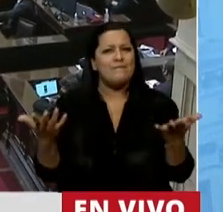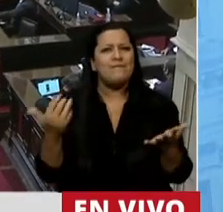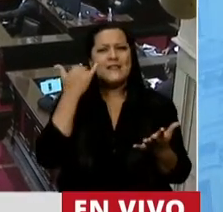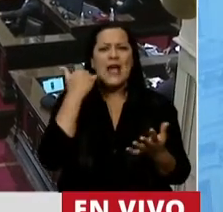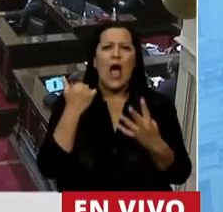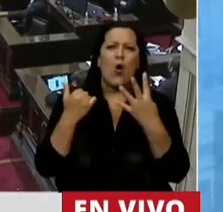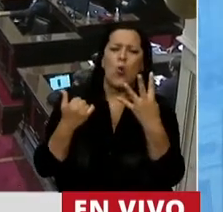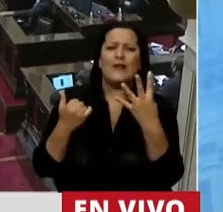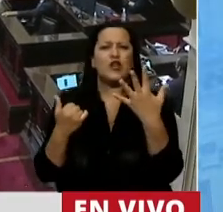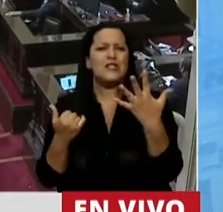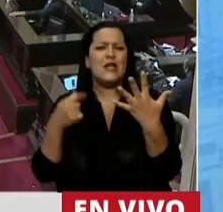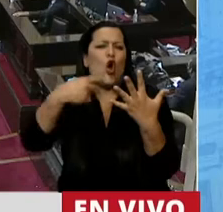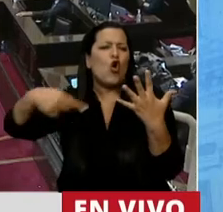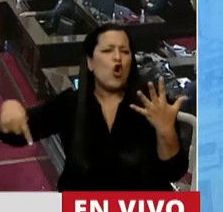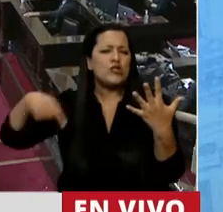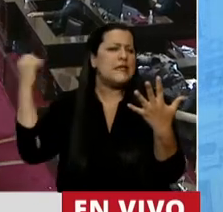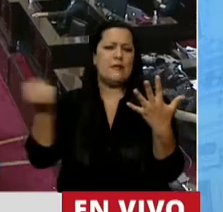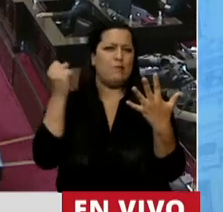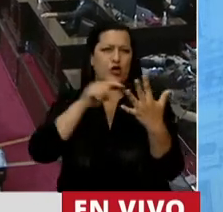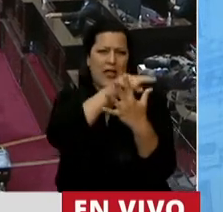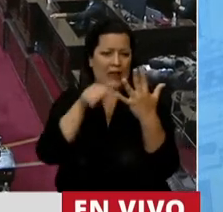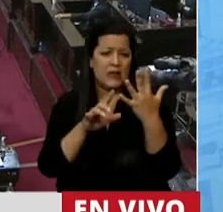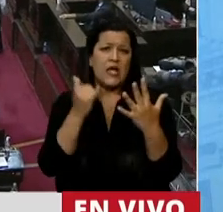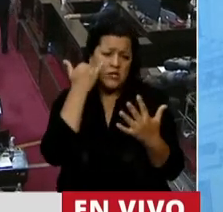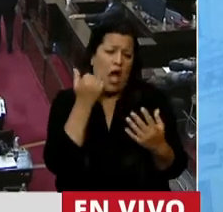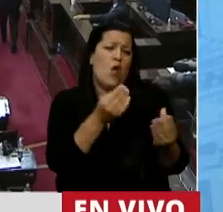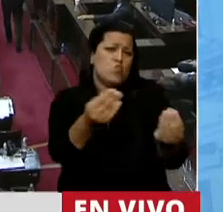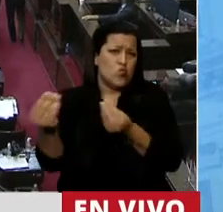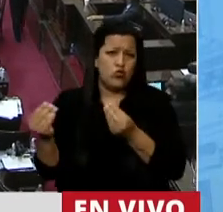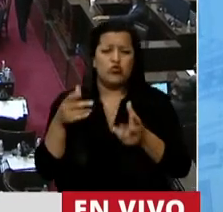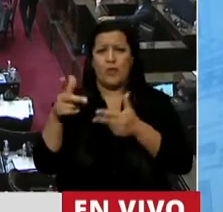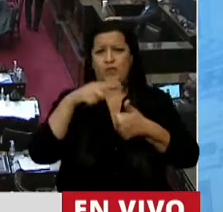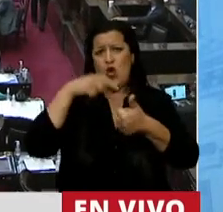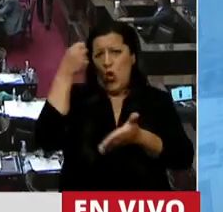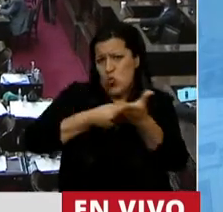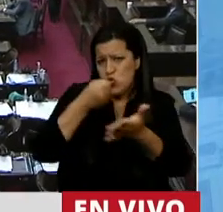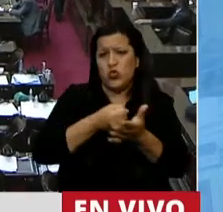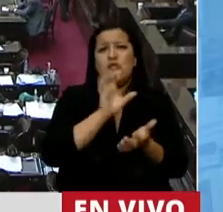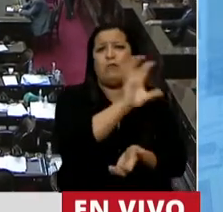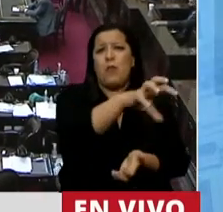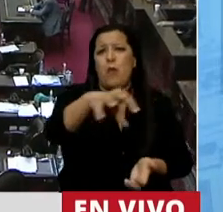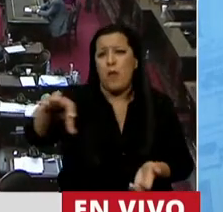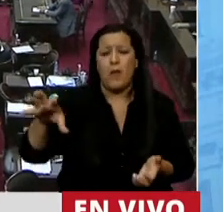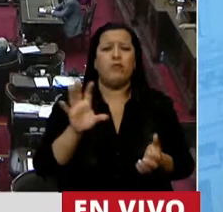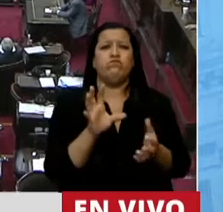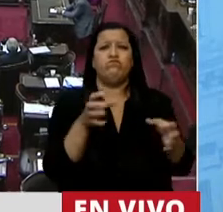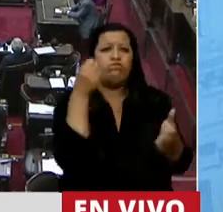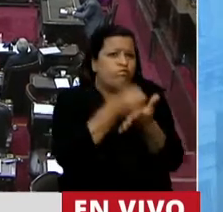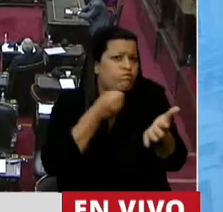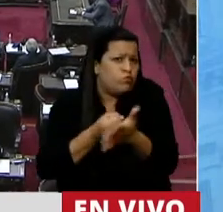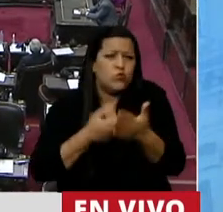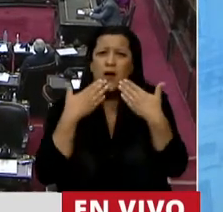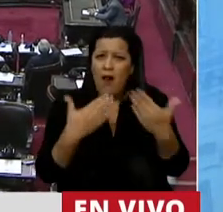4 o 5 ingredientes que para mí son fundamentales. Se ha expresado mucho la lucha de tantas organizaciones que han